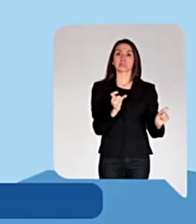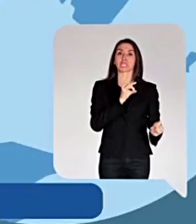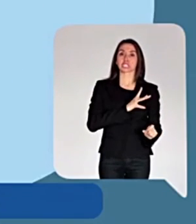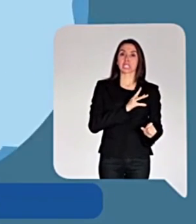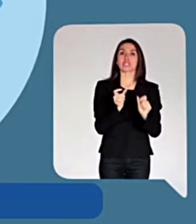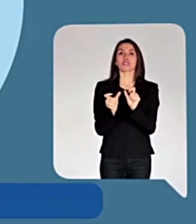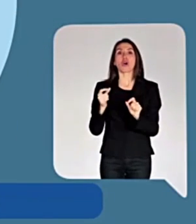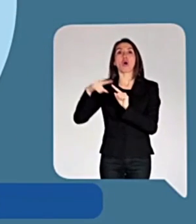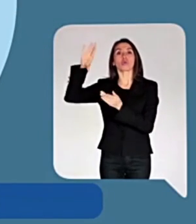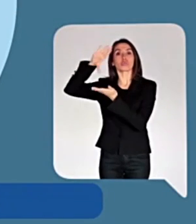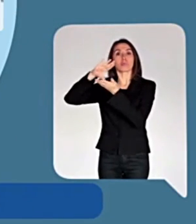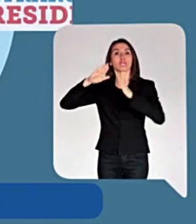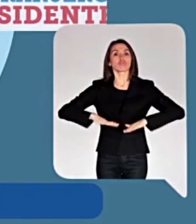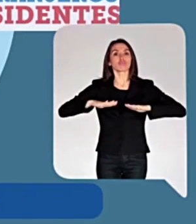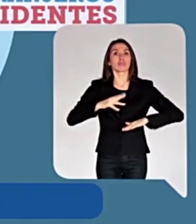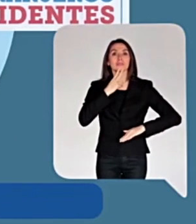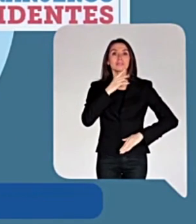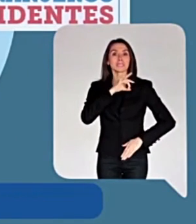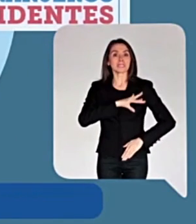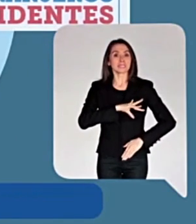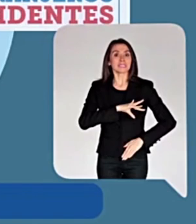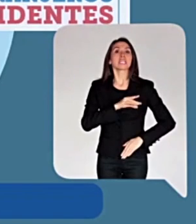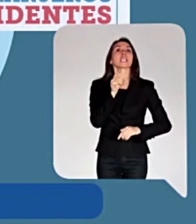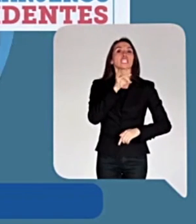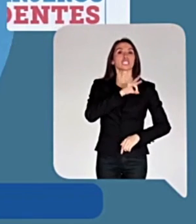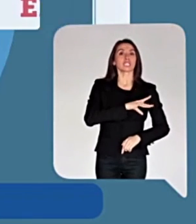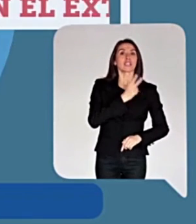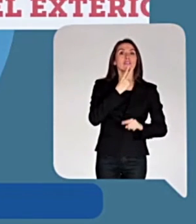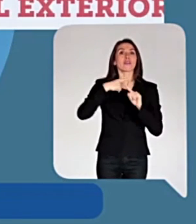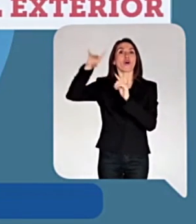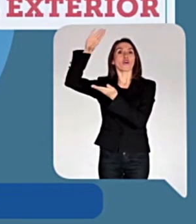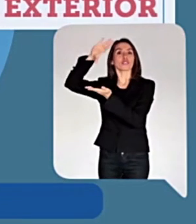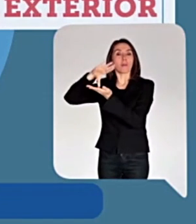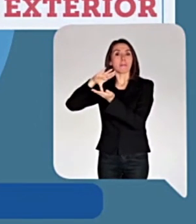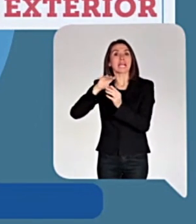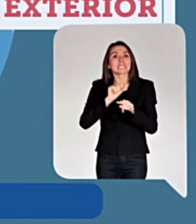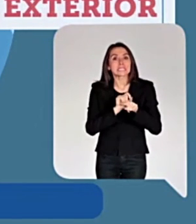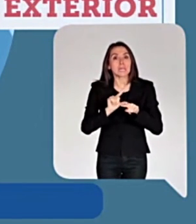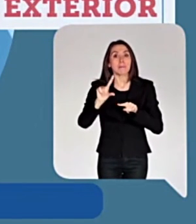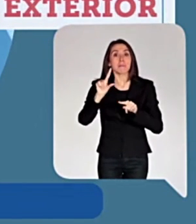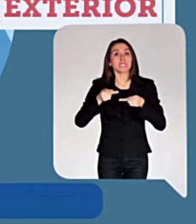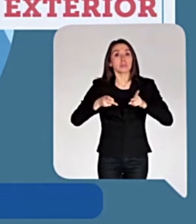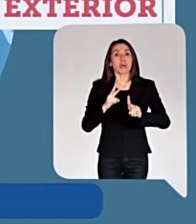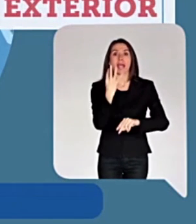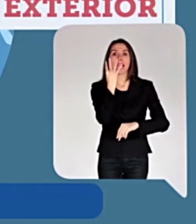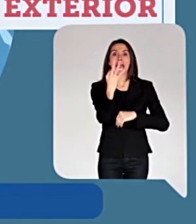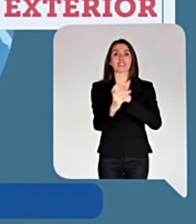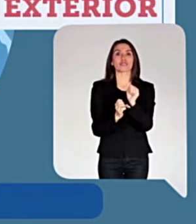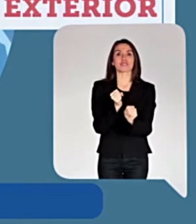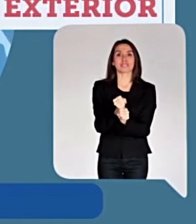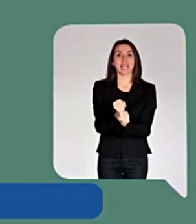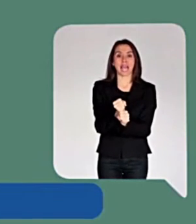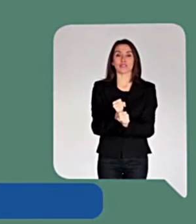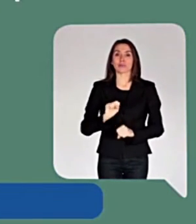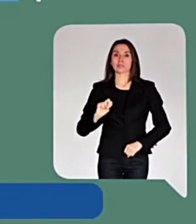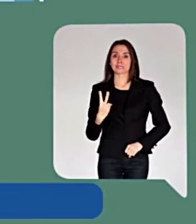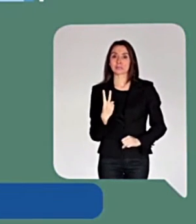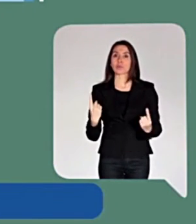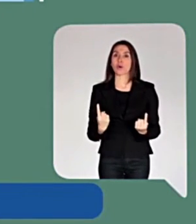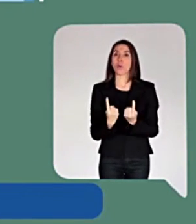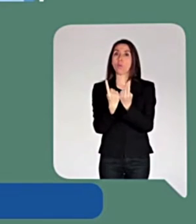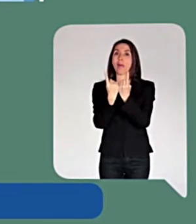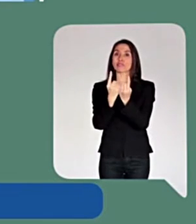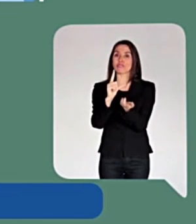participar chilenos, extranjeros residentes y también los chilenos residentes en el exterior desde los 14 años de edad. 2.